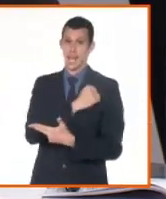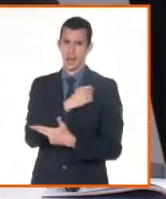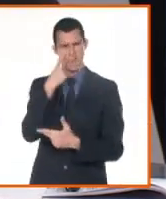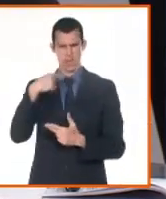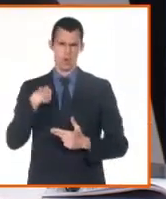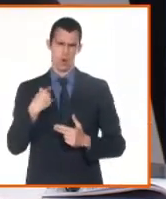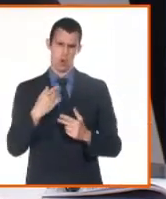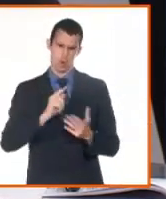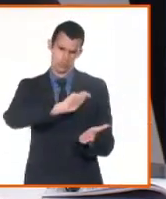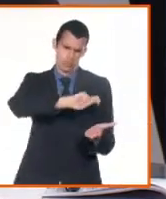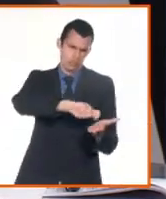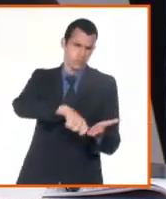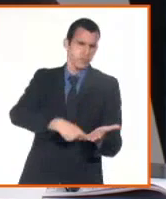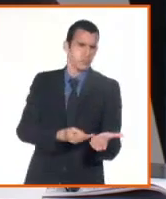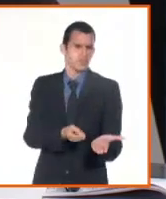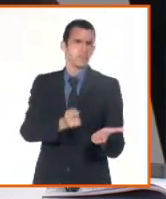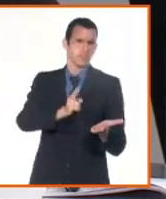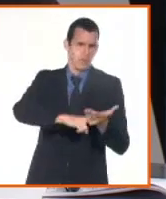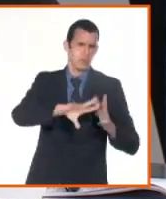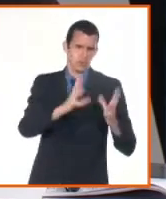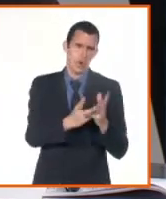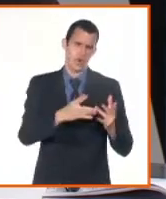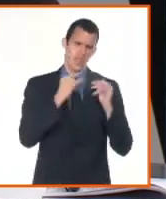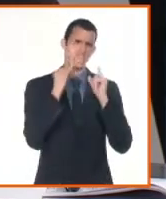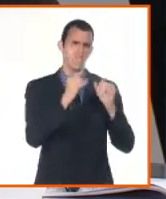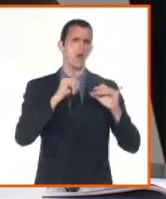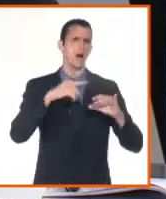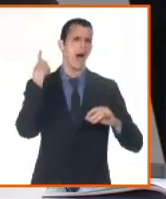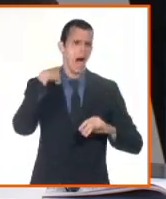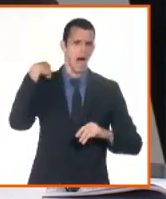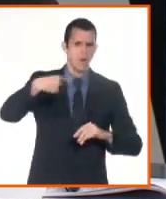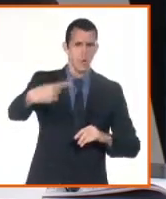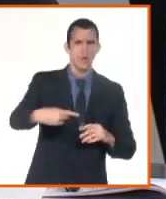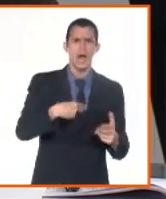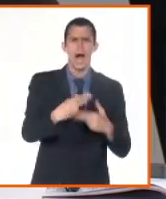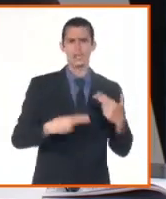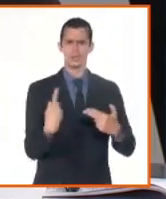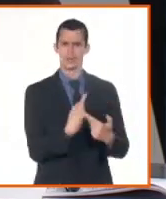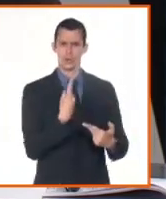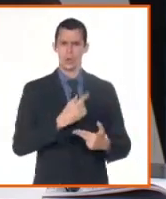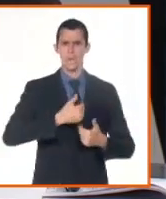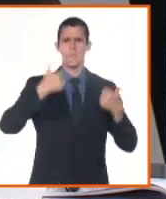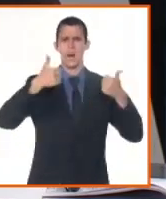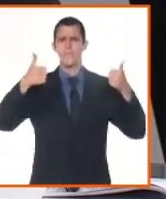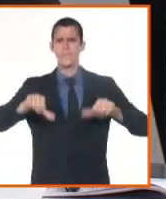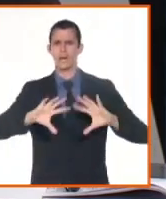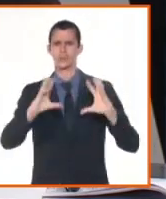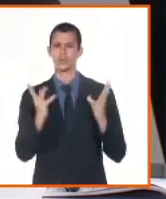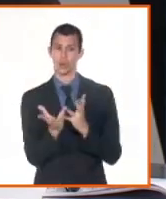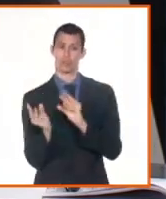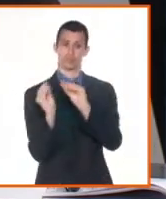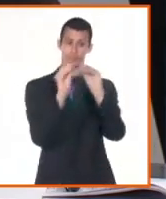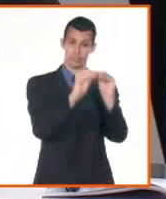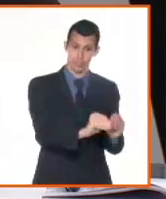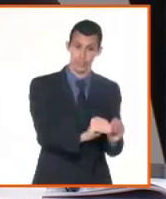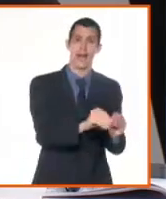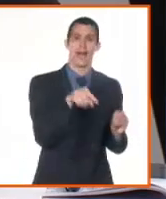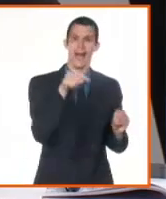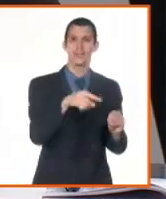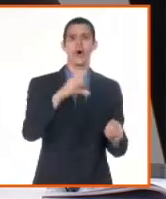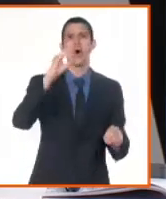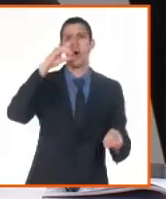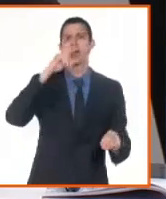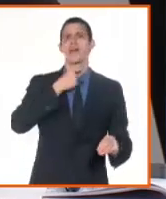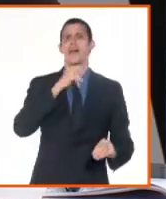esta potente herramienta se va a convertir en un registro primario donde se va a